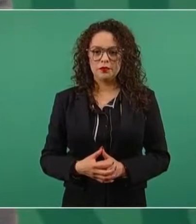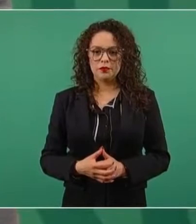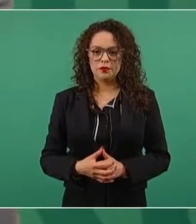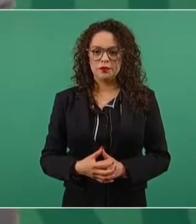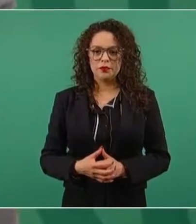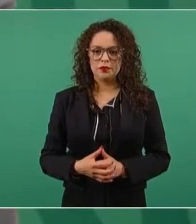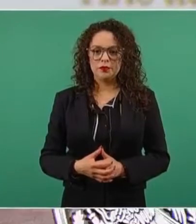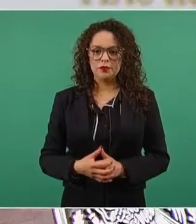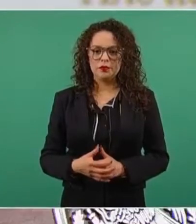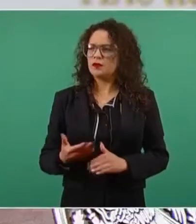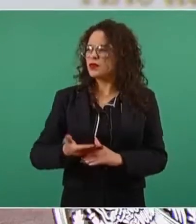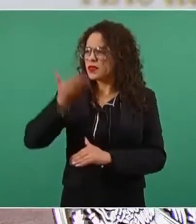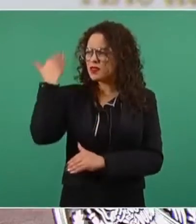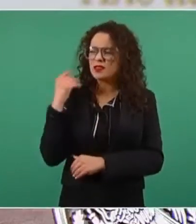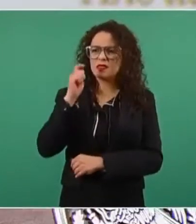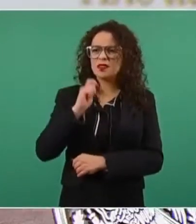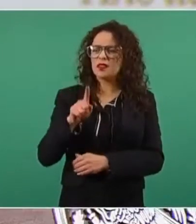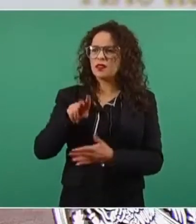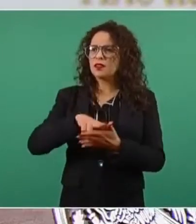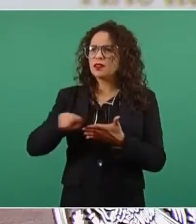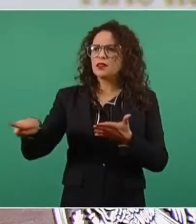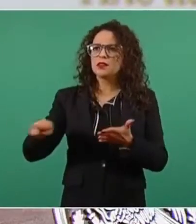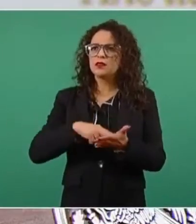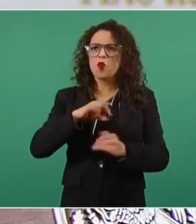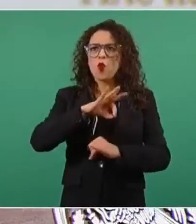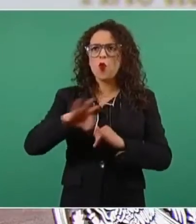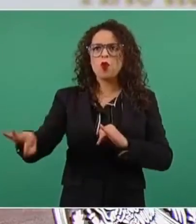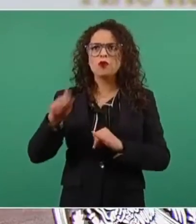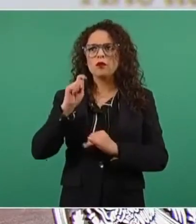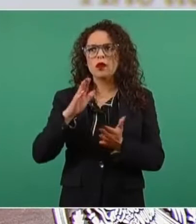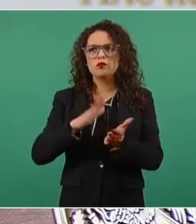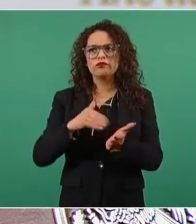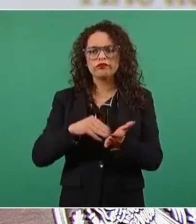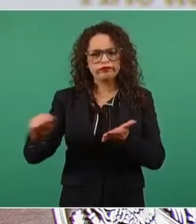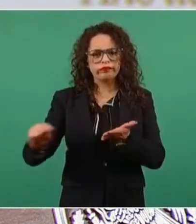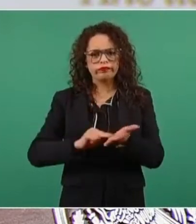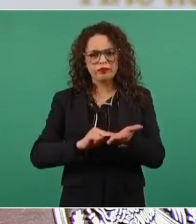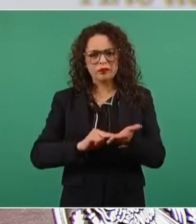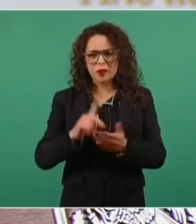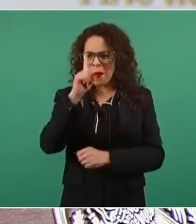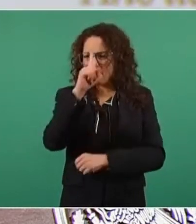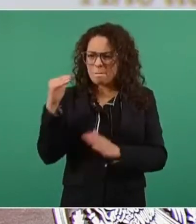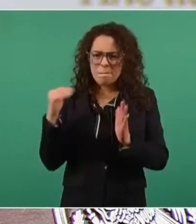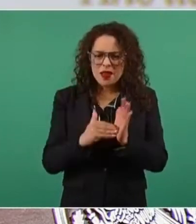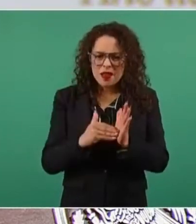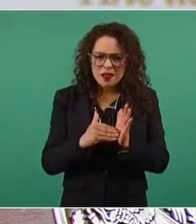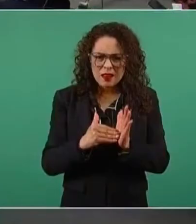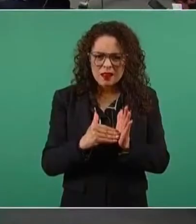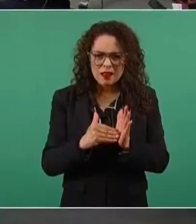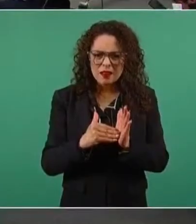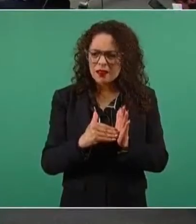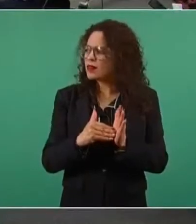¿cuánto fue el último manifiesto mil que mil